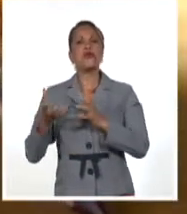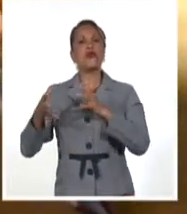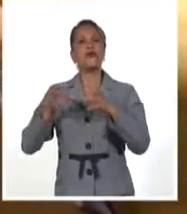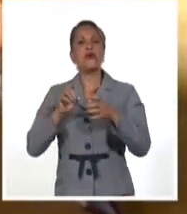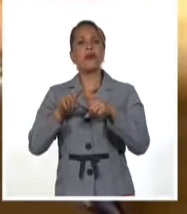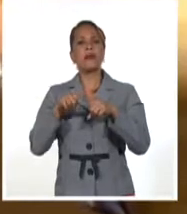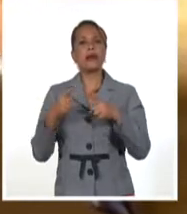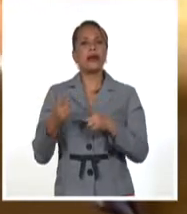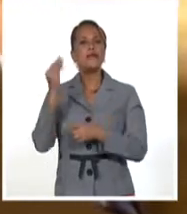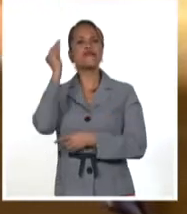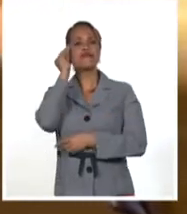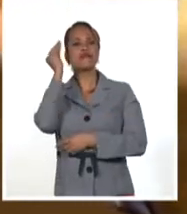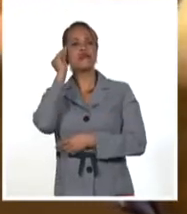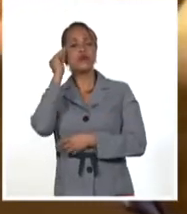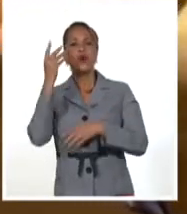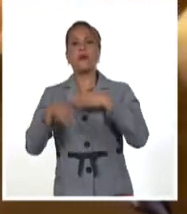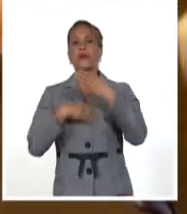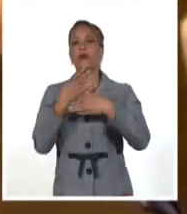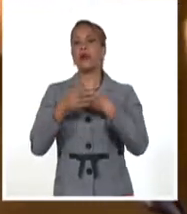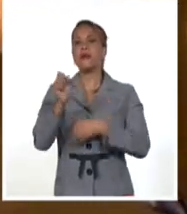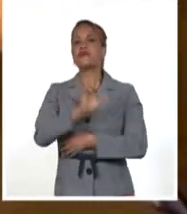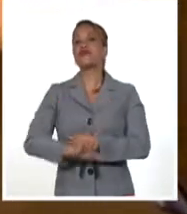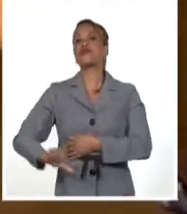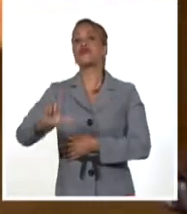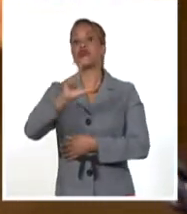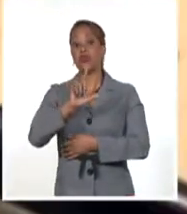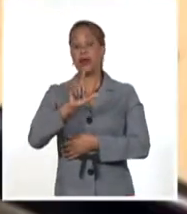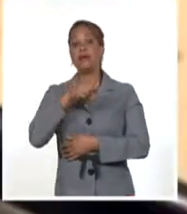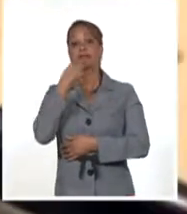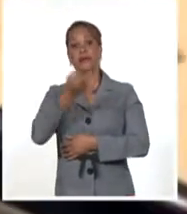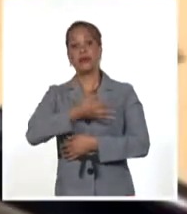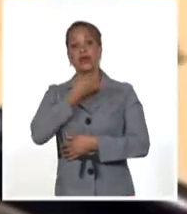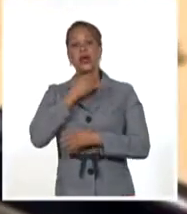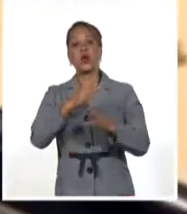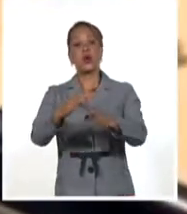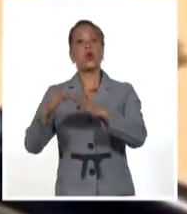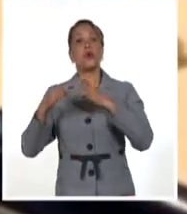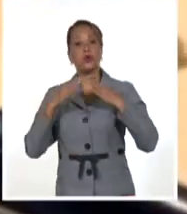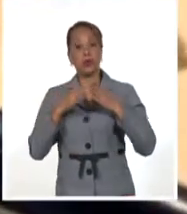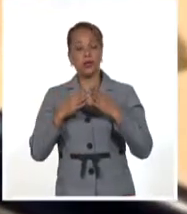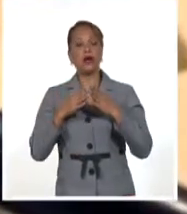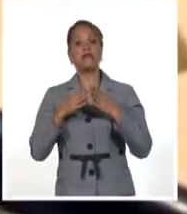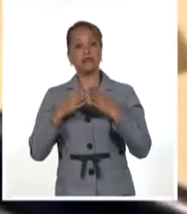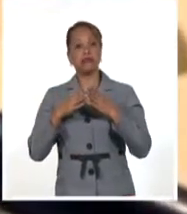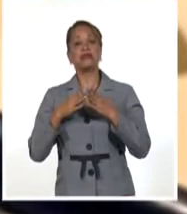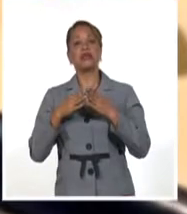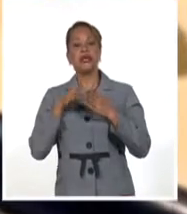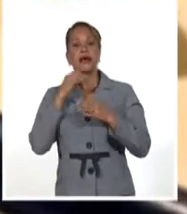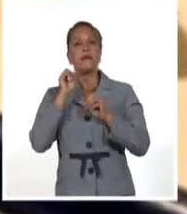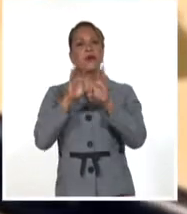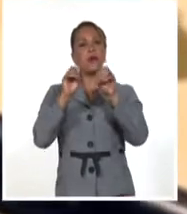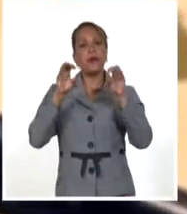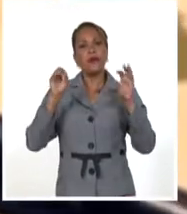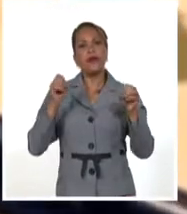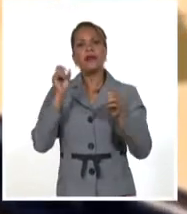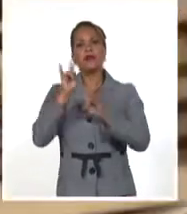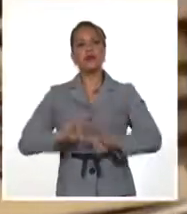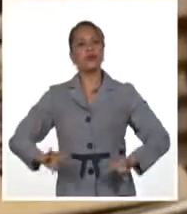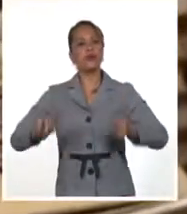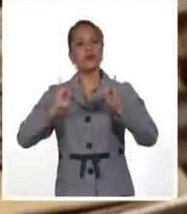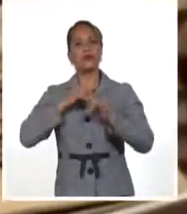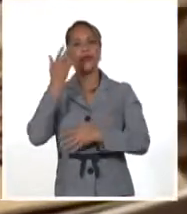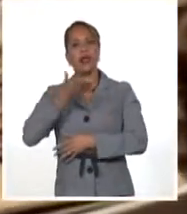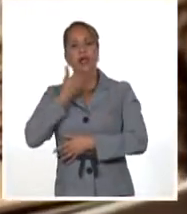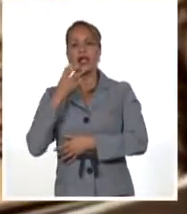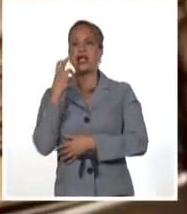conciencia sobre problemas sociales, dar voz a la comunidad, promover la diversidad lingüística y cambiar la